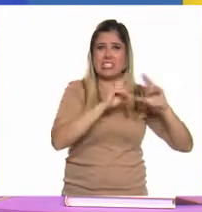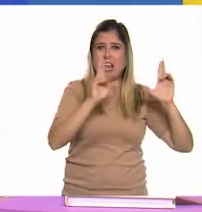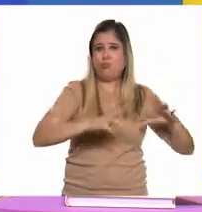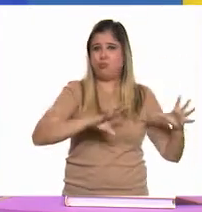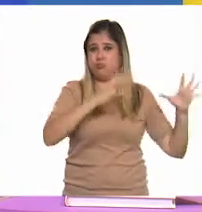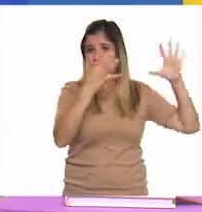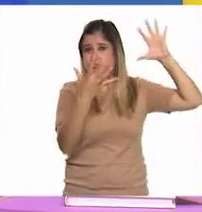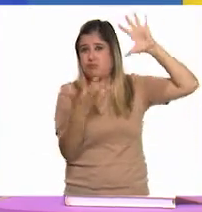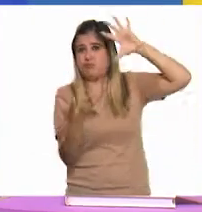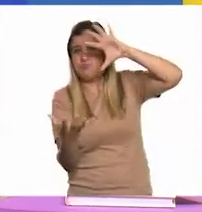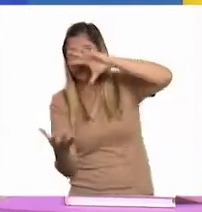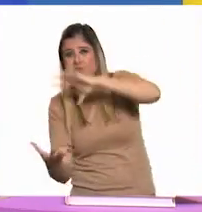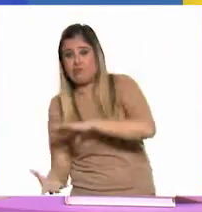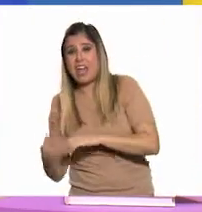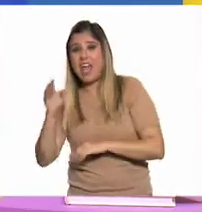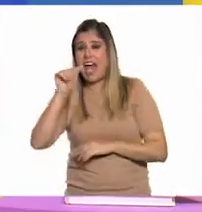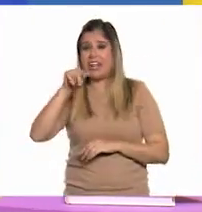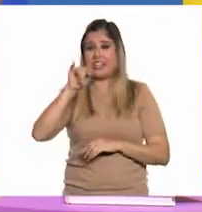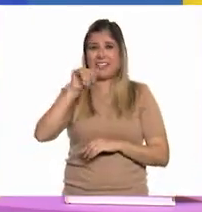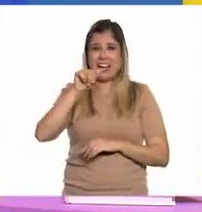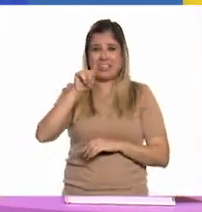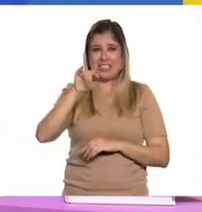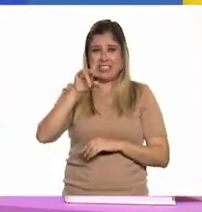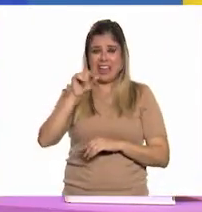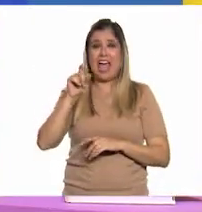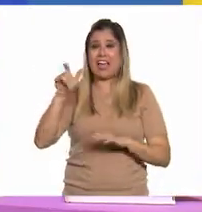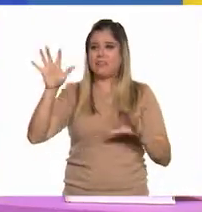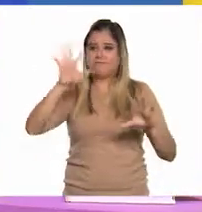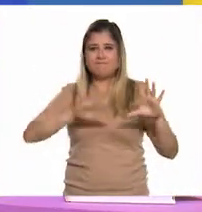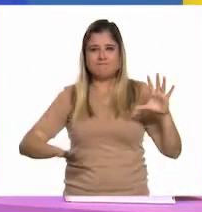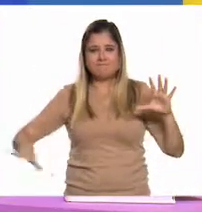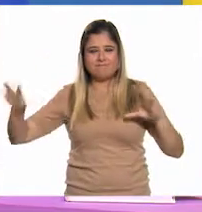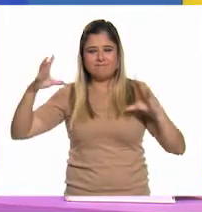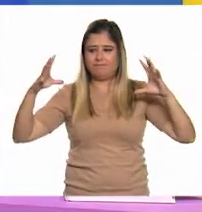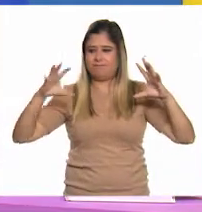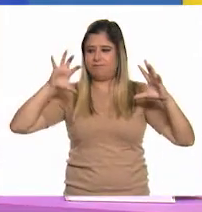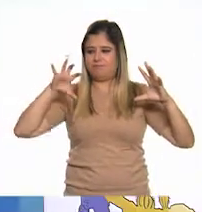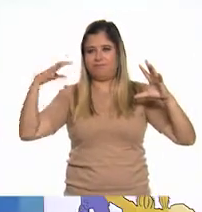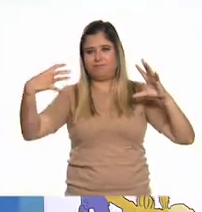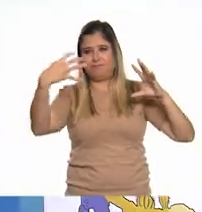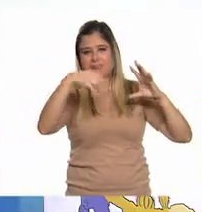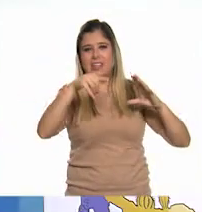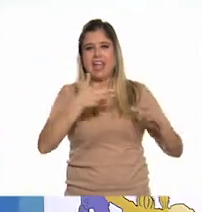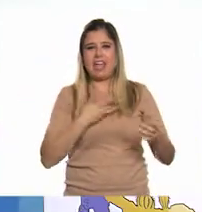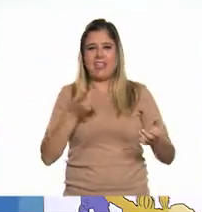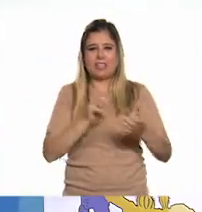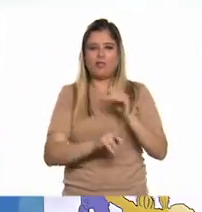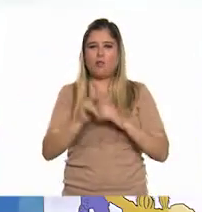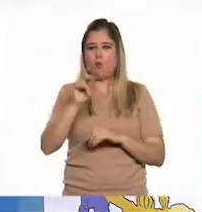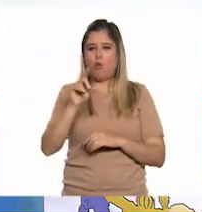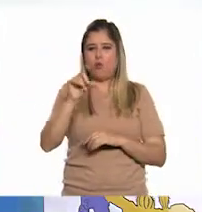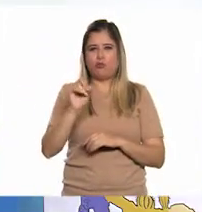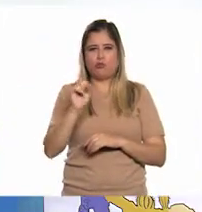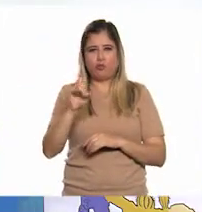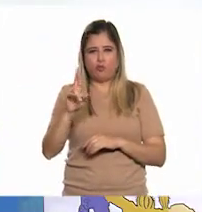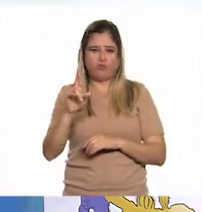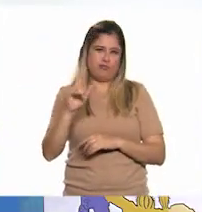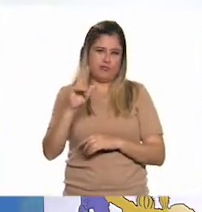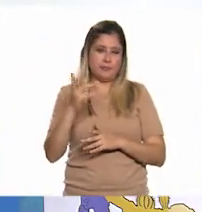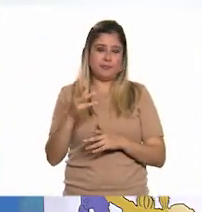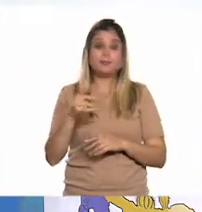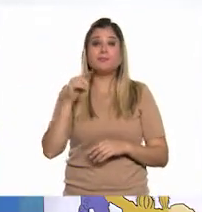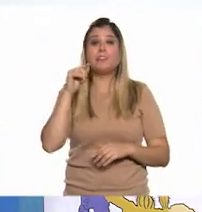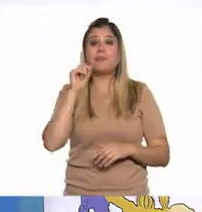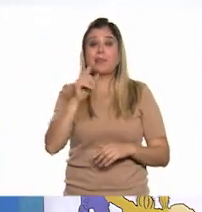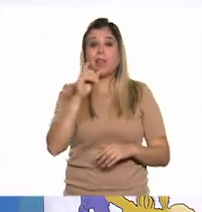Y la Antártida es el continente que se encuentra en el polo sur. Así es. Pero, pero tienes razón. El